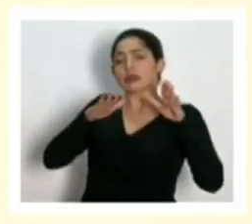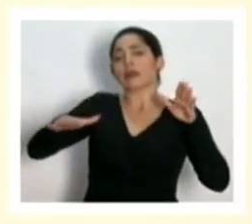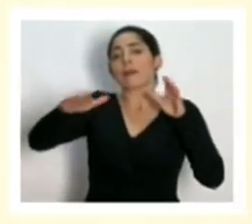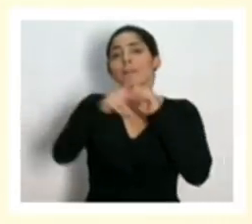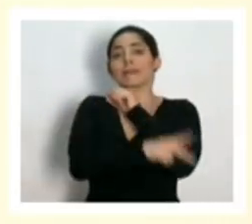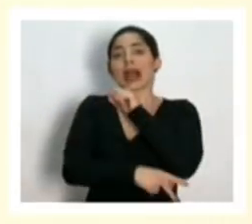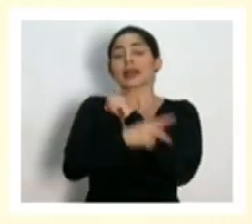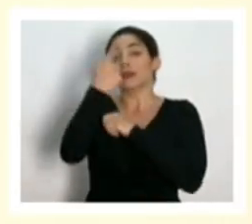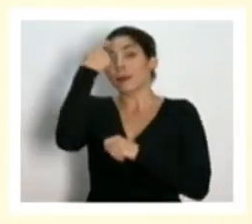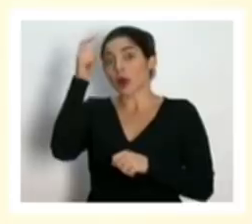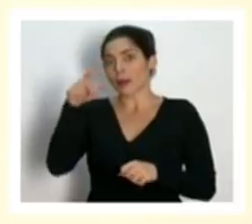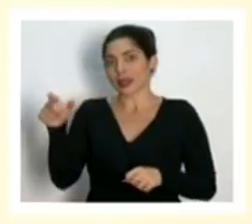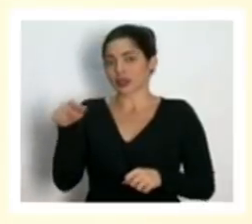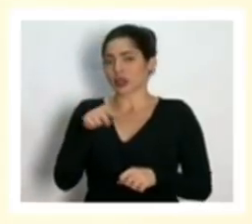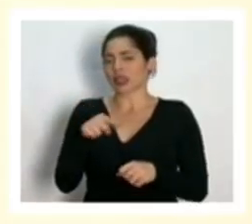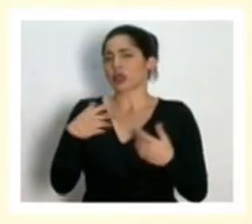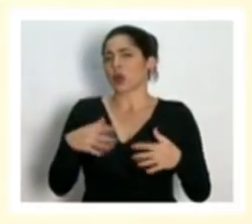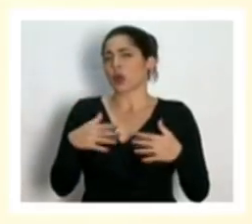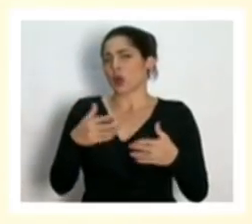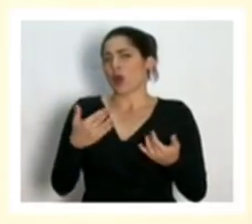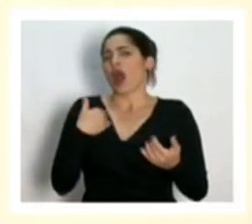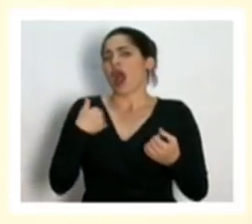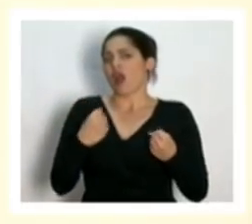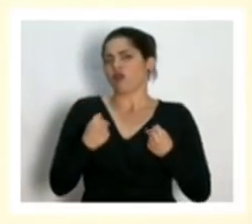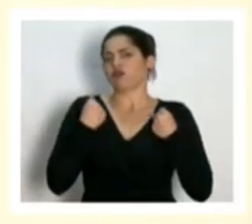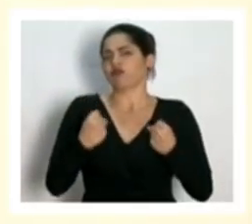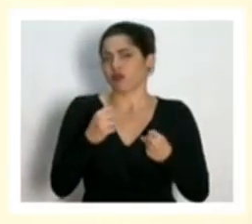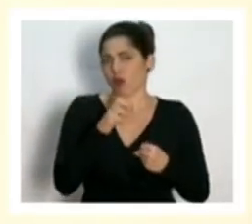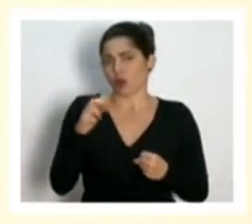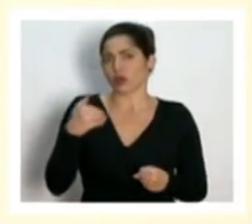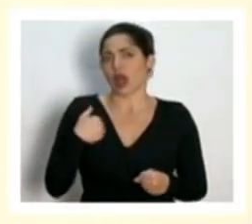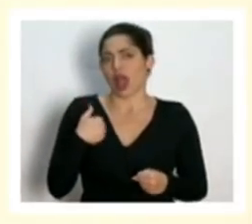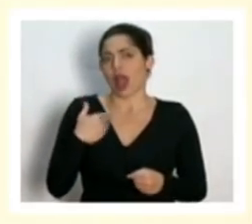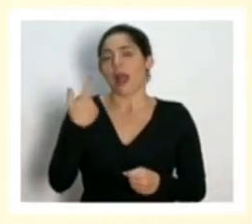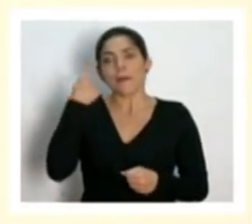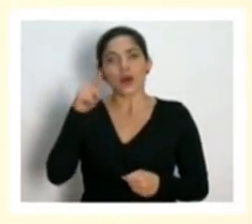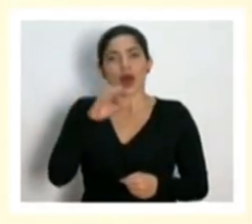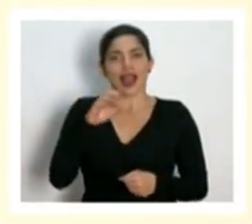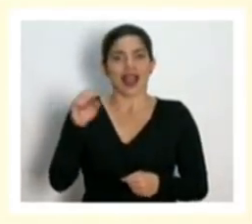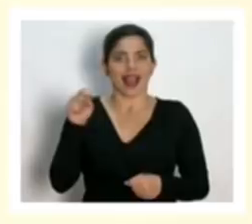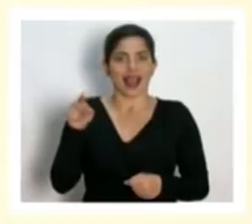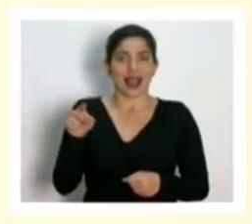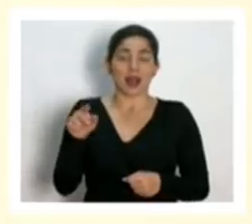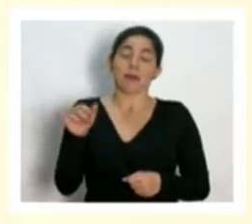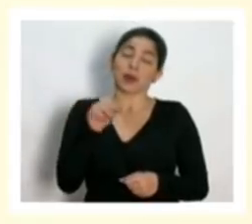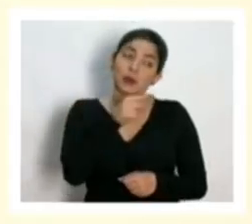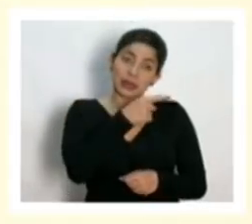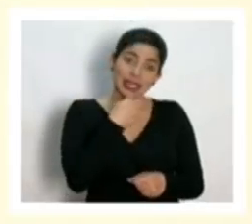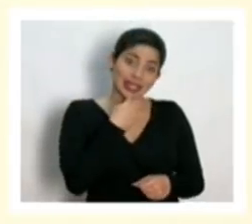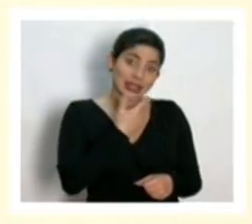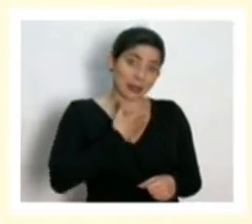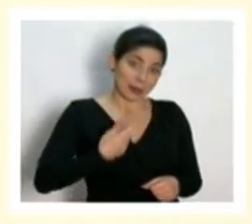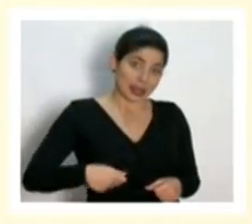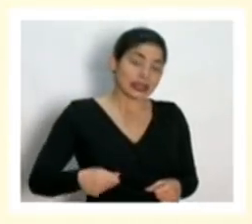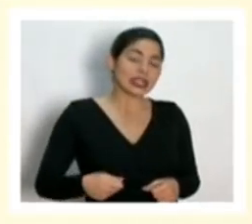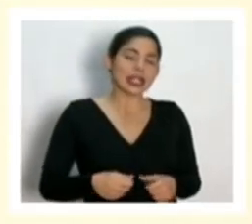cápita esa es la fortaleza que tiene Costa Rica con la caja pero como usted dice señor presidente